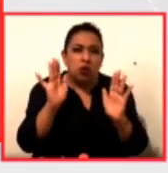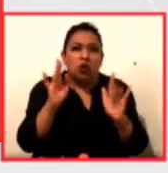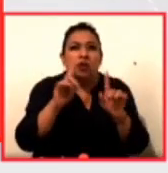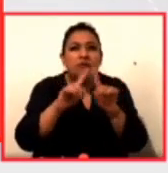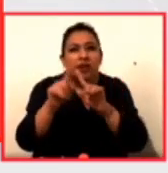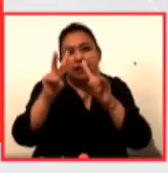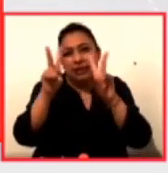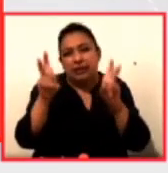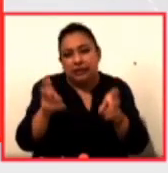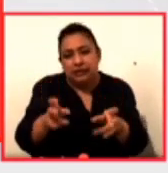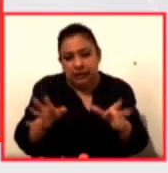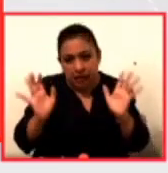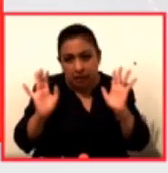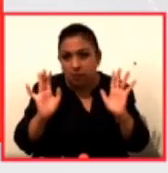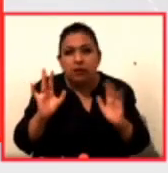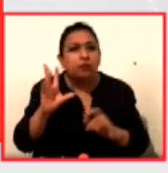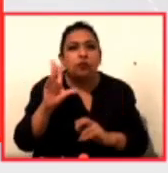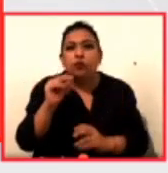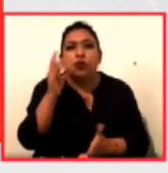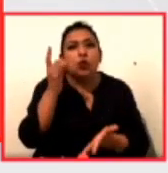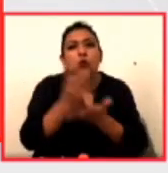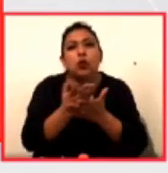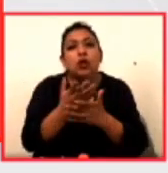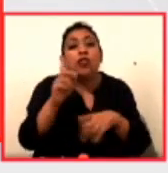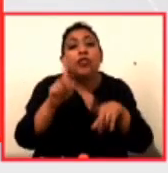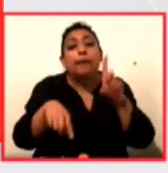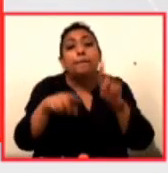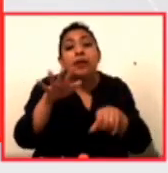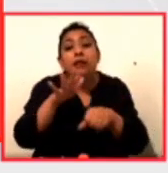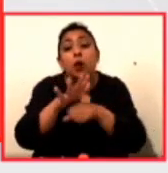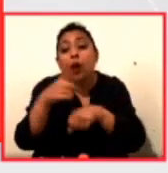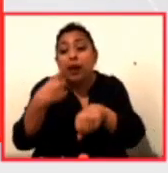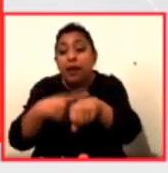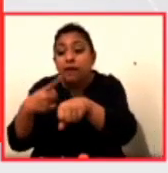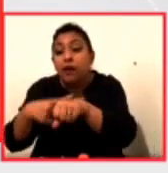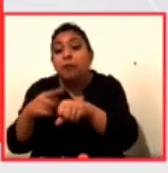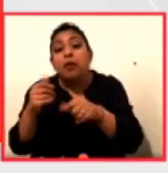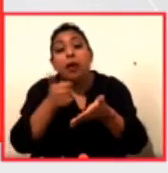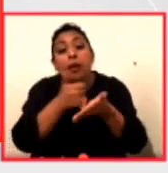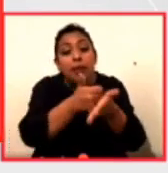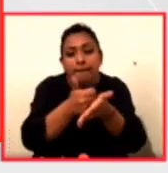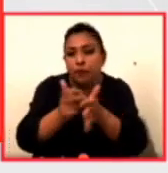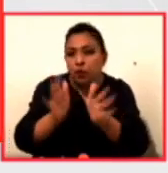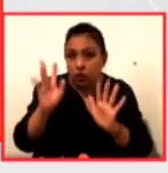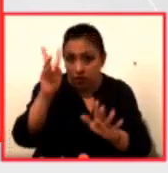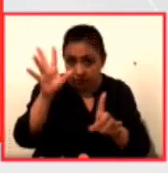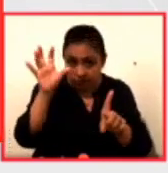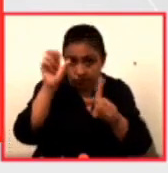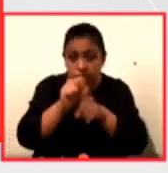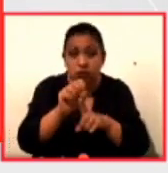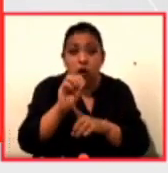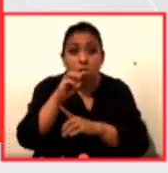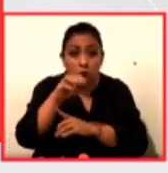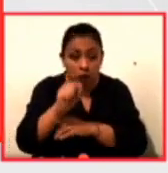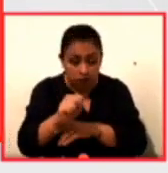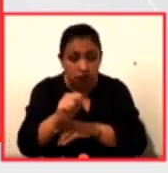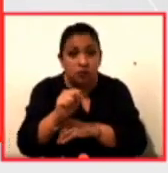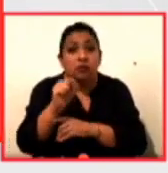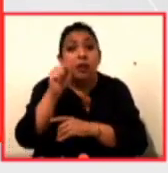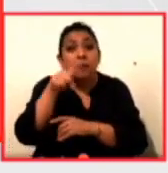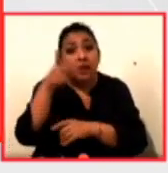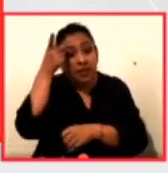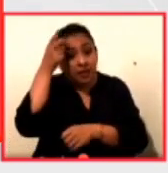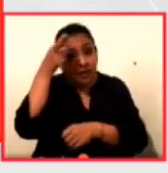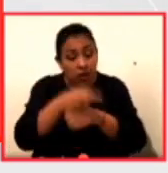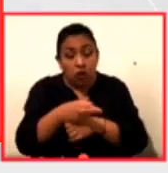particulares y ya no precisamente por tipos de enfermedad entonces es un reto para la organización es un reto para su director Tedros